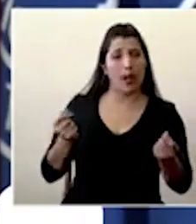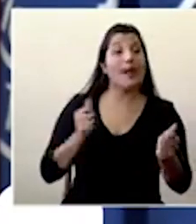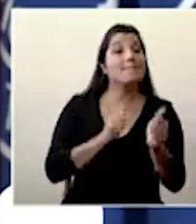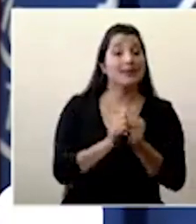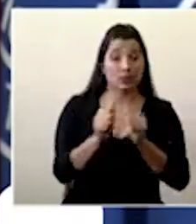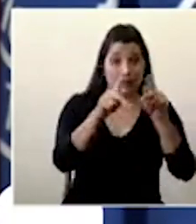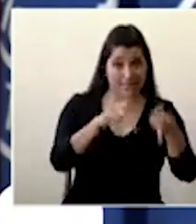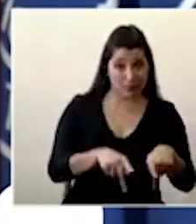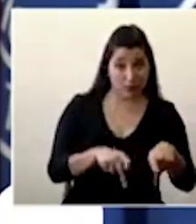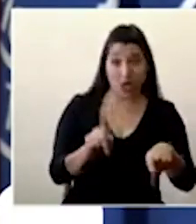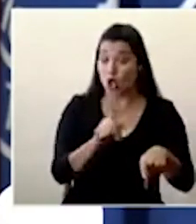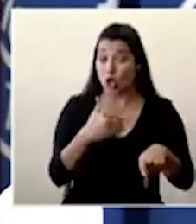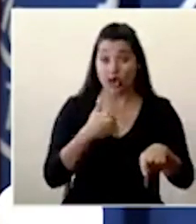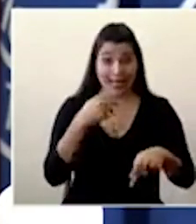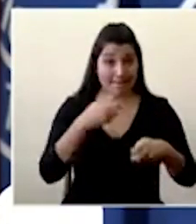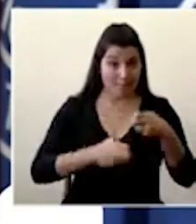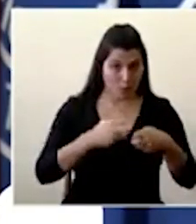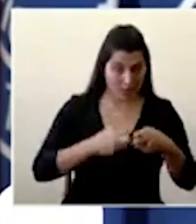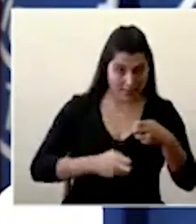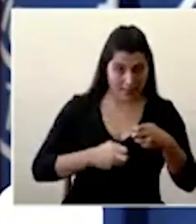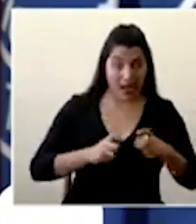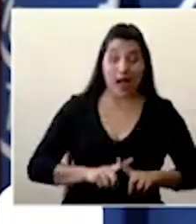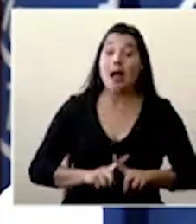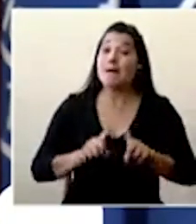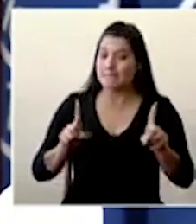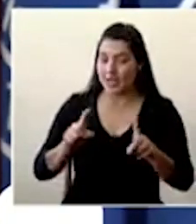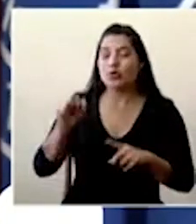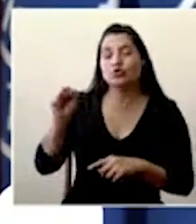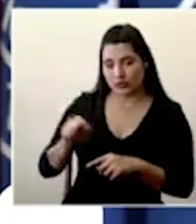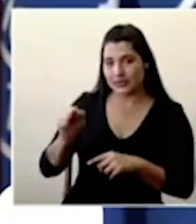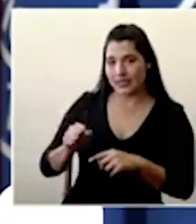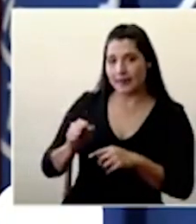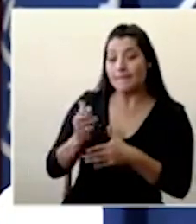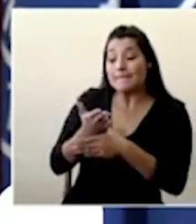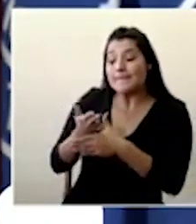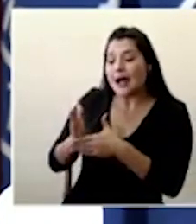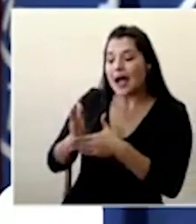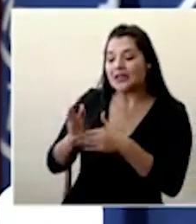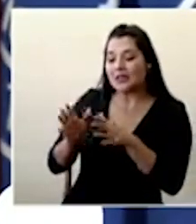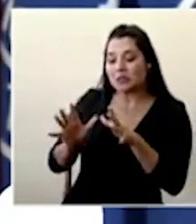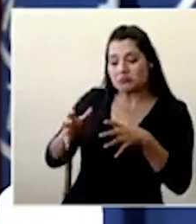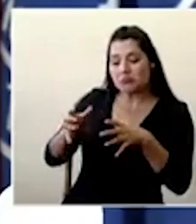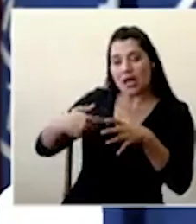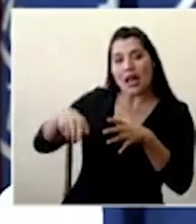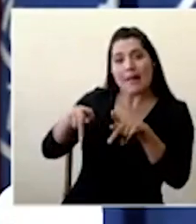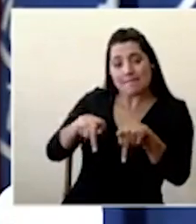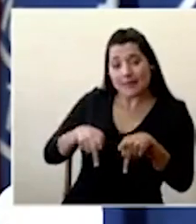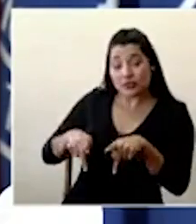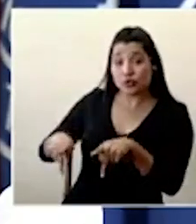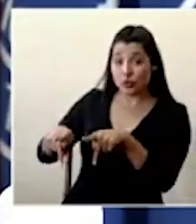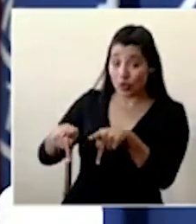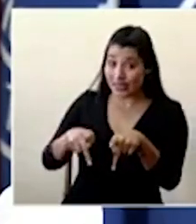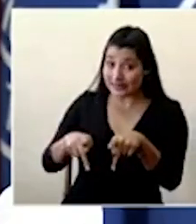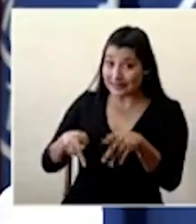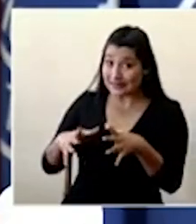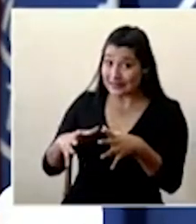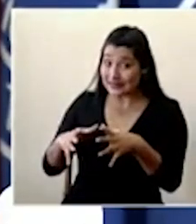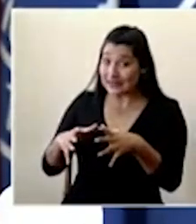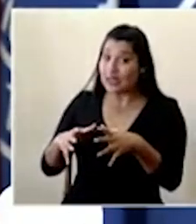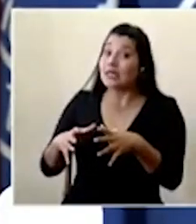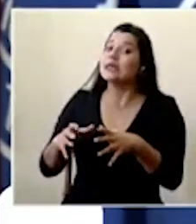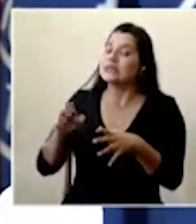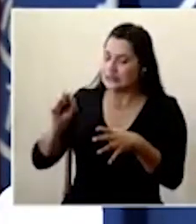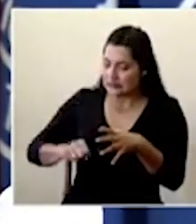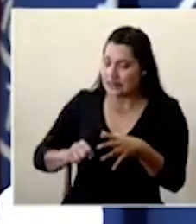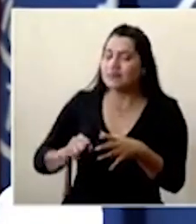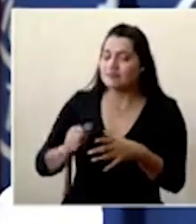no va a tener ningún problema pero si hay un porcentaje y que ese porcentaje como indicaba anteriormente puede ser muy significativo muy importante si de que va a